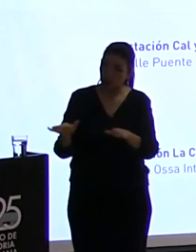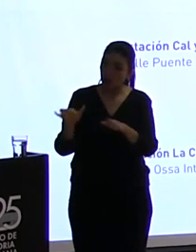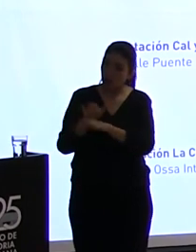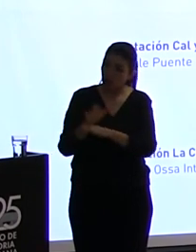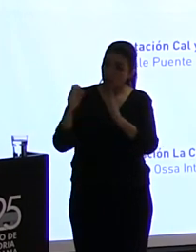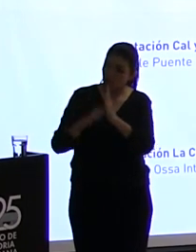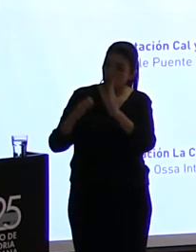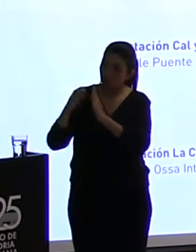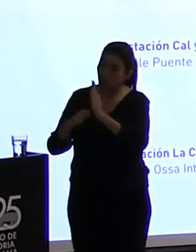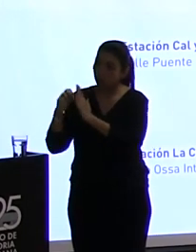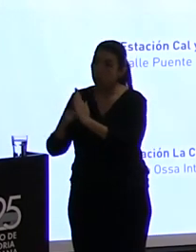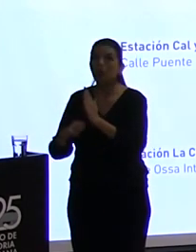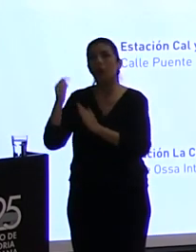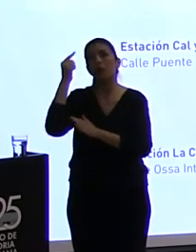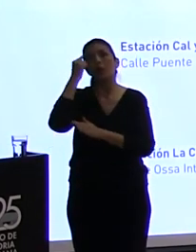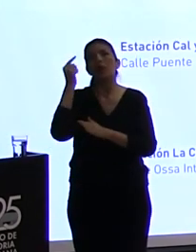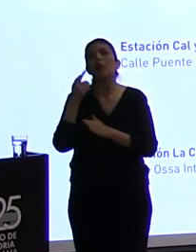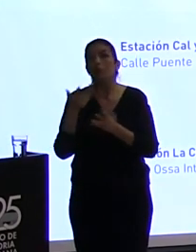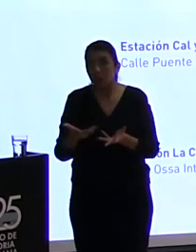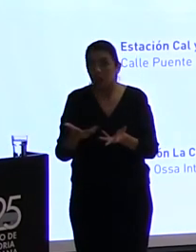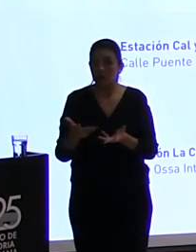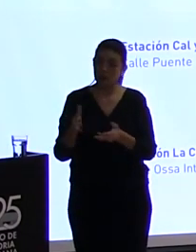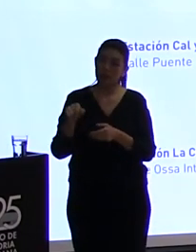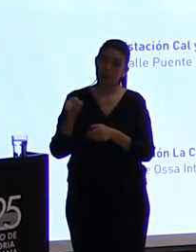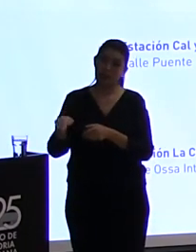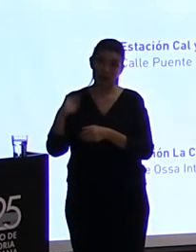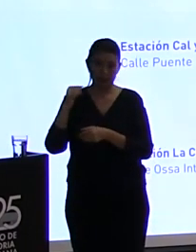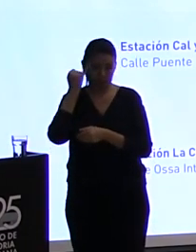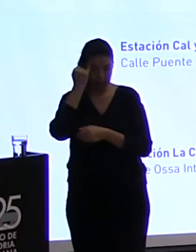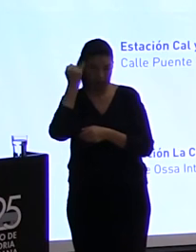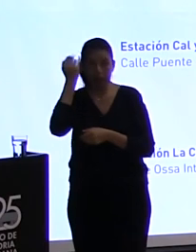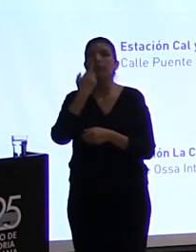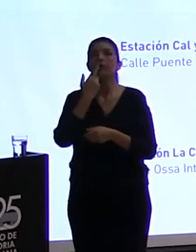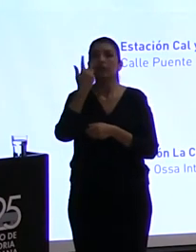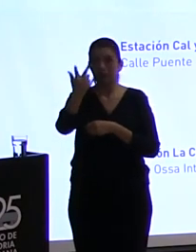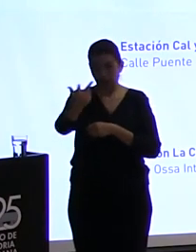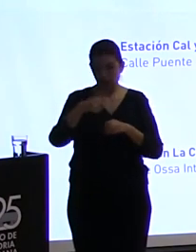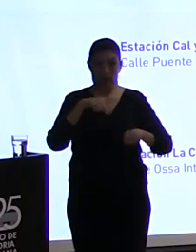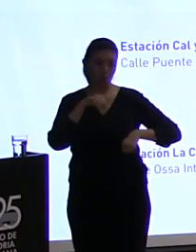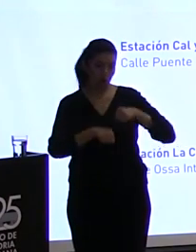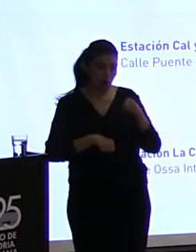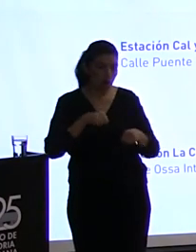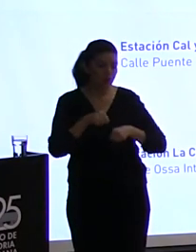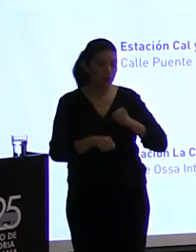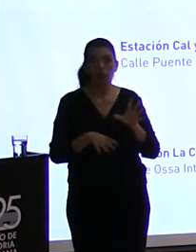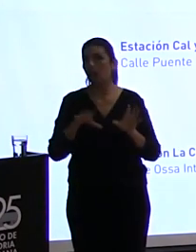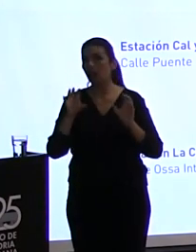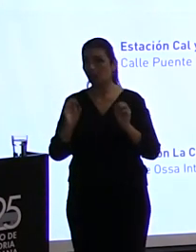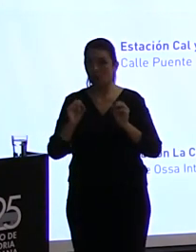bicicleta, no es imposible, lo puedes hacer. Y cuando tienes la solución buena, ya es cuando tienes que darle caña con el proyecto